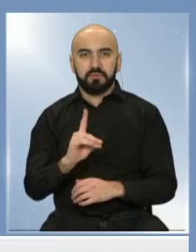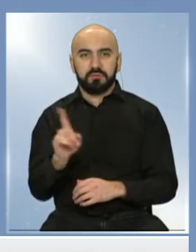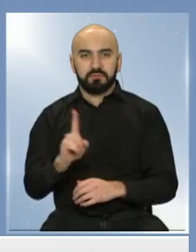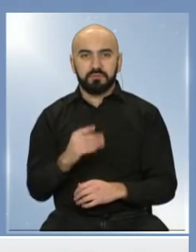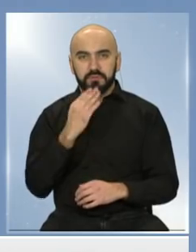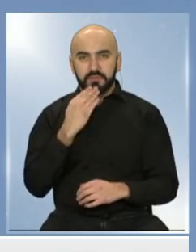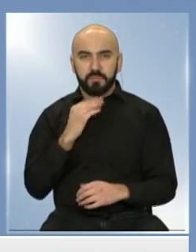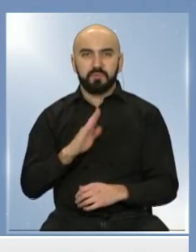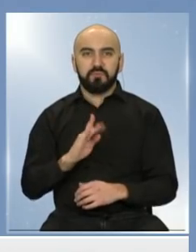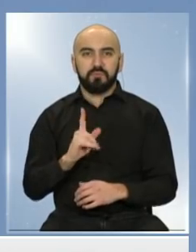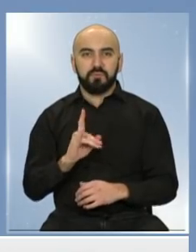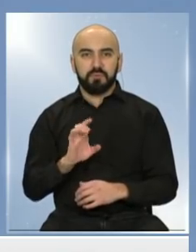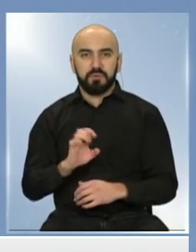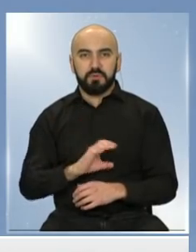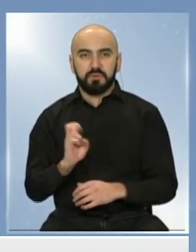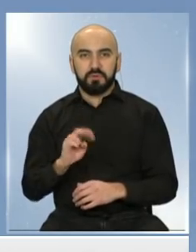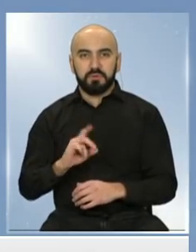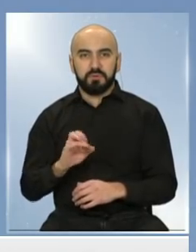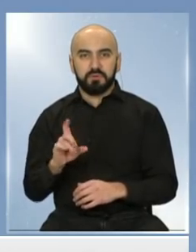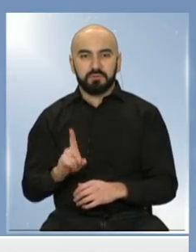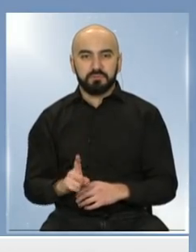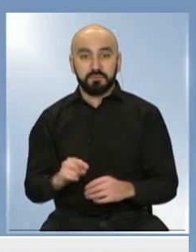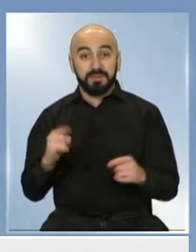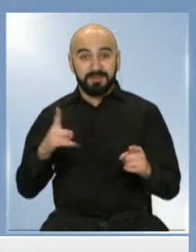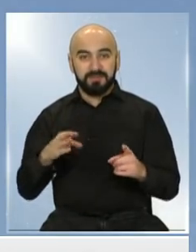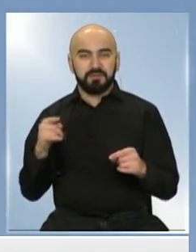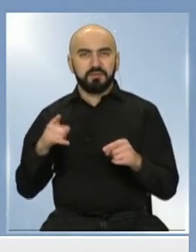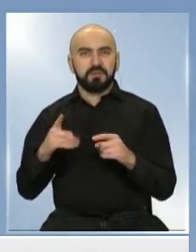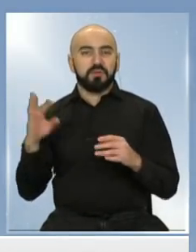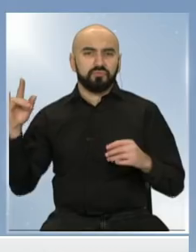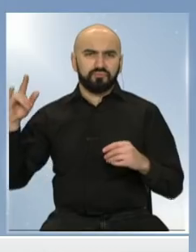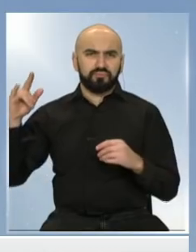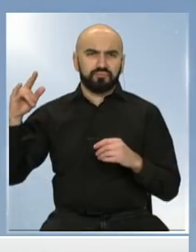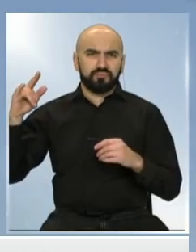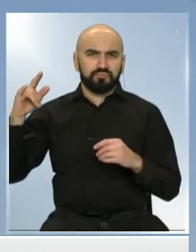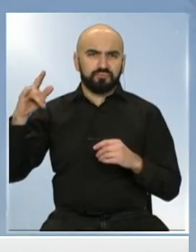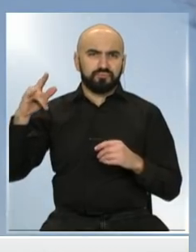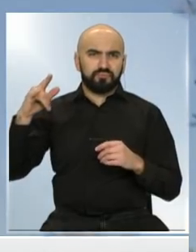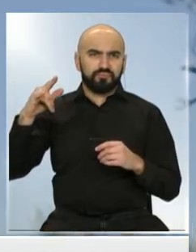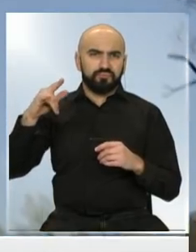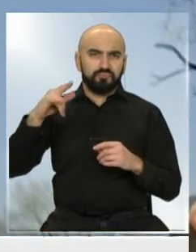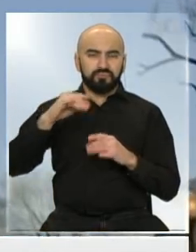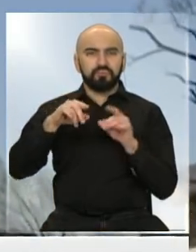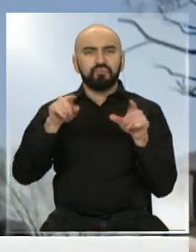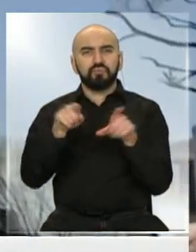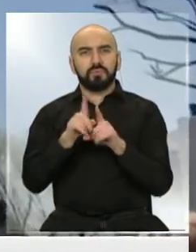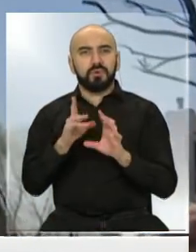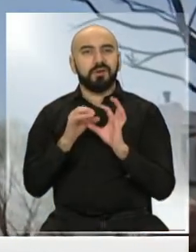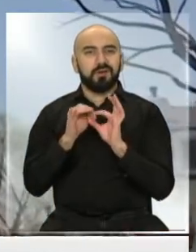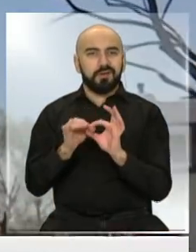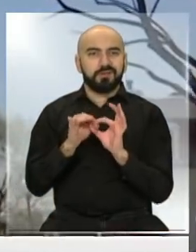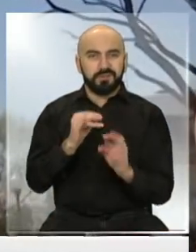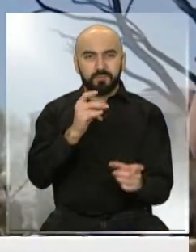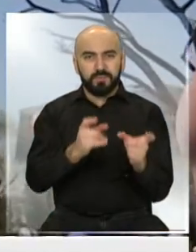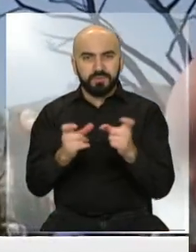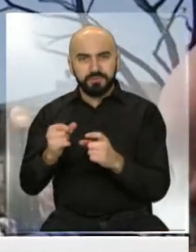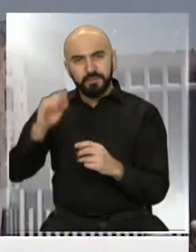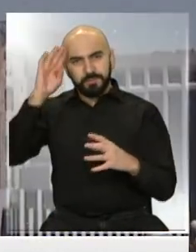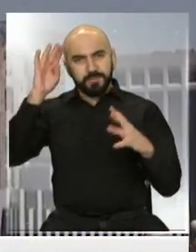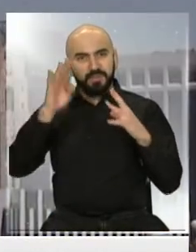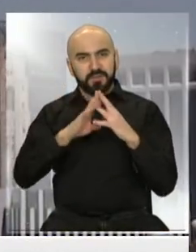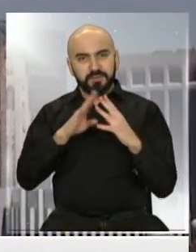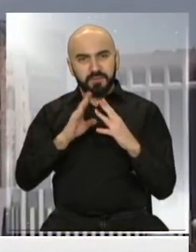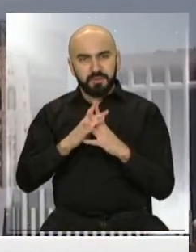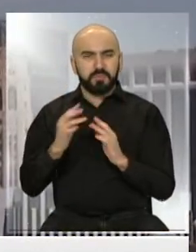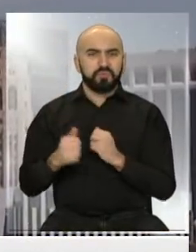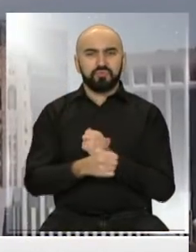volaron sobre la Gran Manzana y también lo hicieron sobre Nueva Jersey para agradecer a los socorristas, al personal militar y a